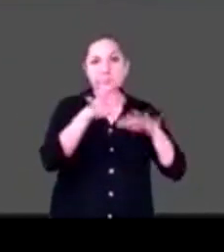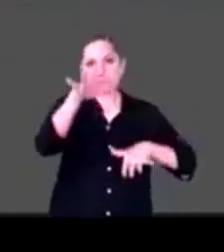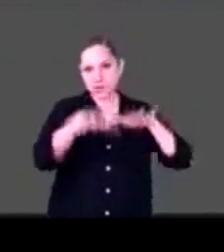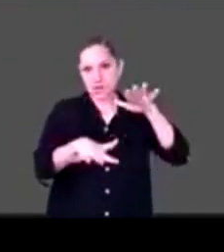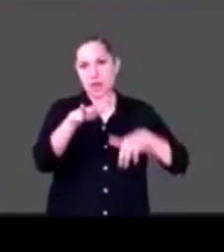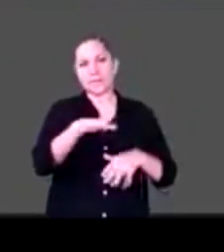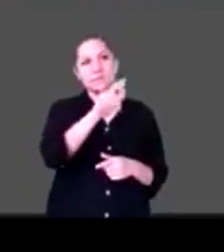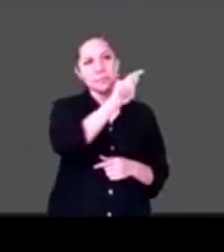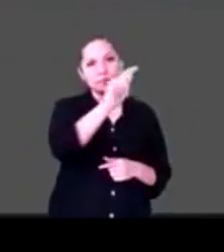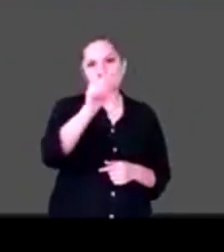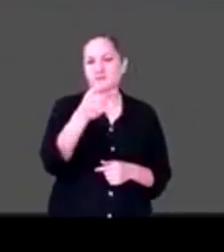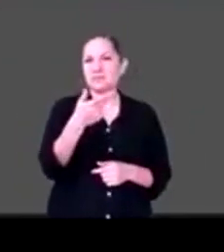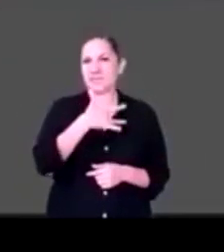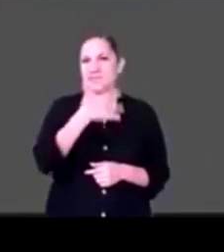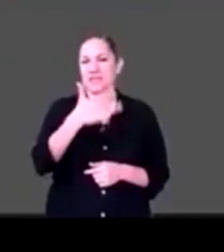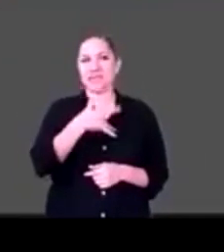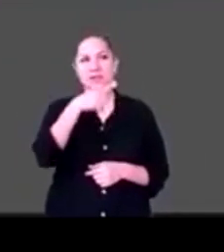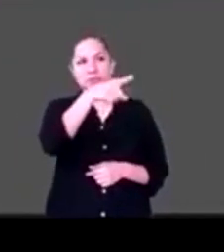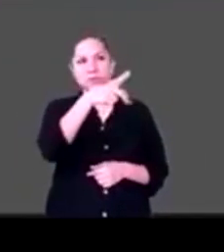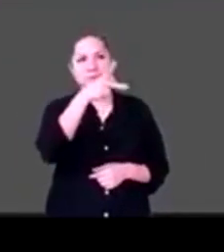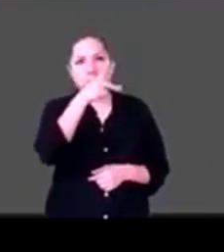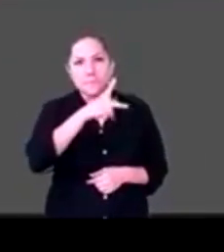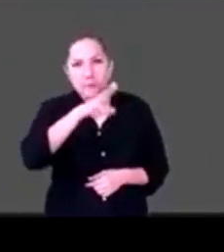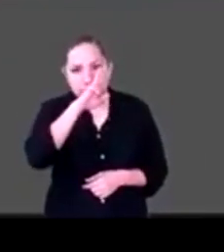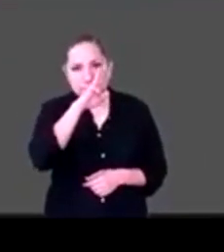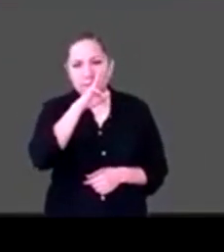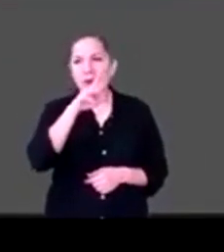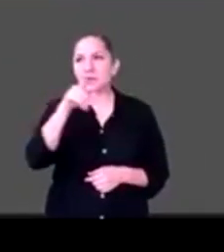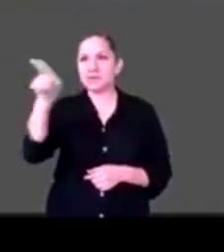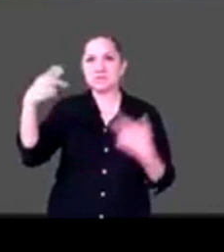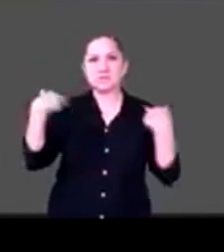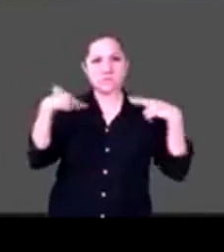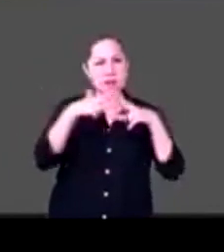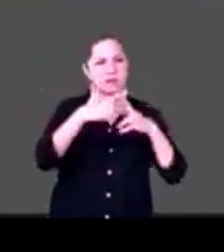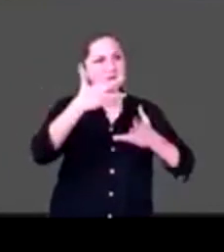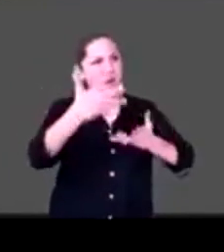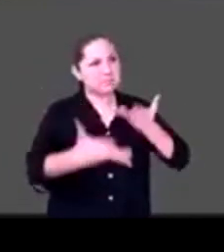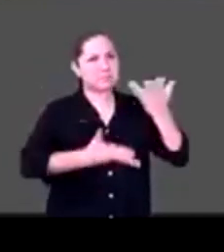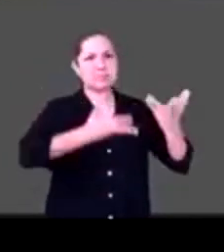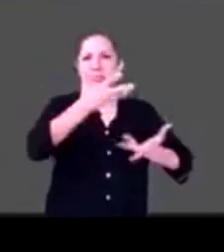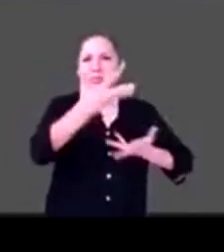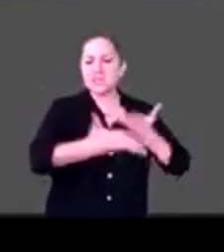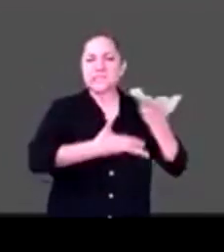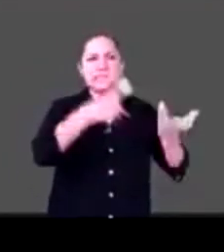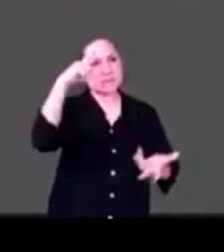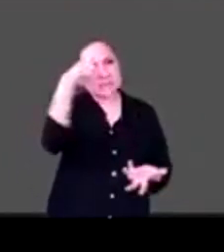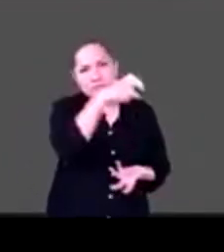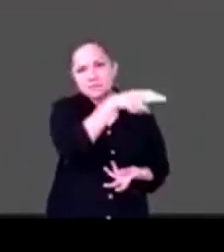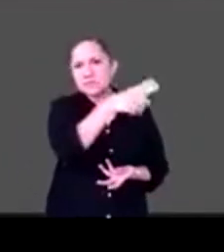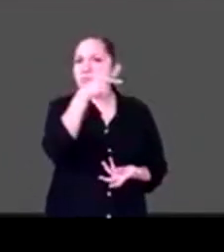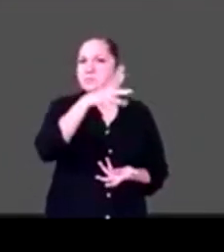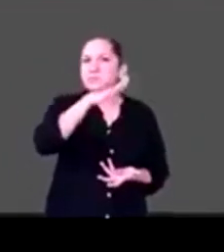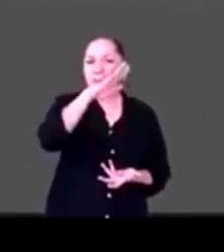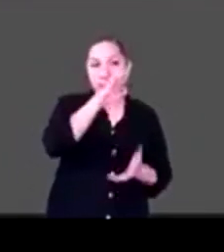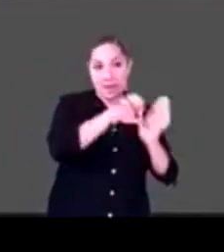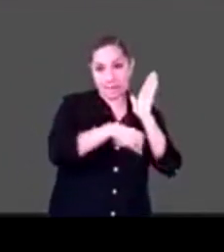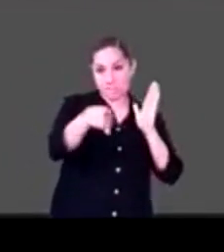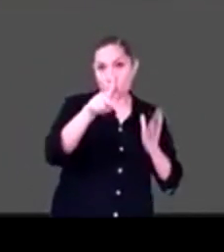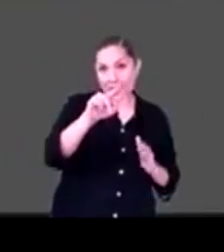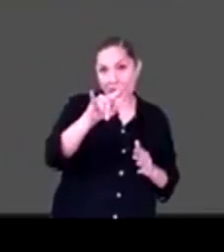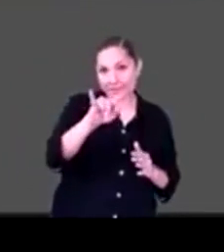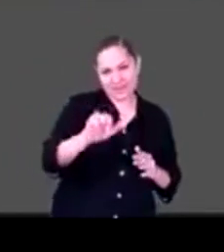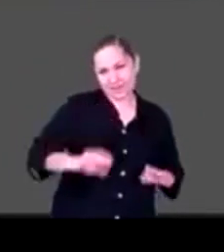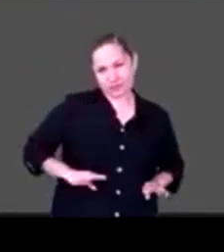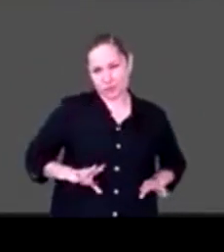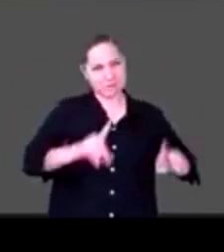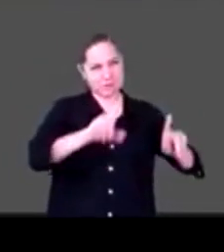que están muy cansados, que están a punto de tirar la toalla, que se sienten muy agobiados, entonces acá un par de maestros me preguntan